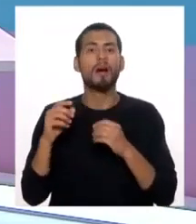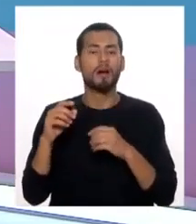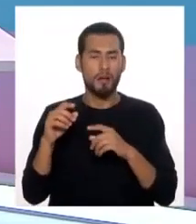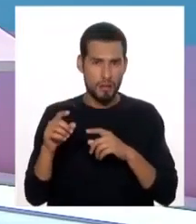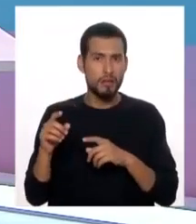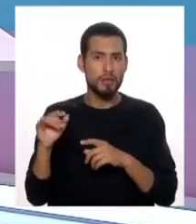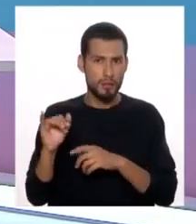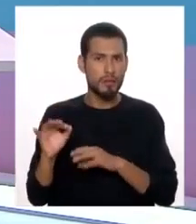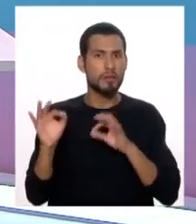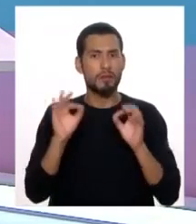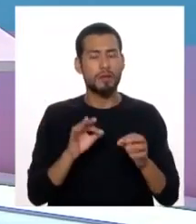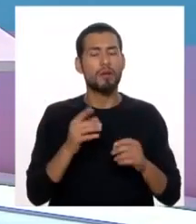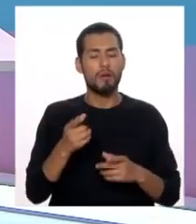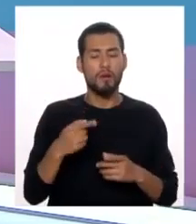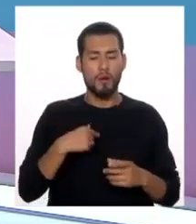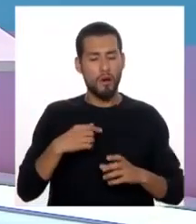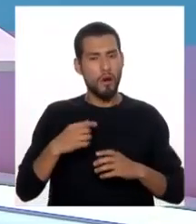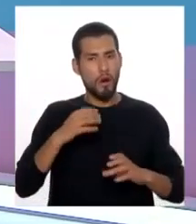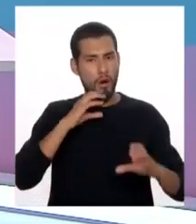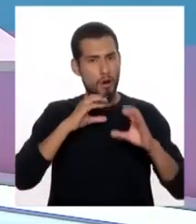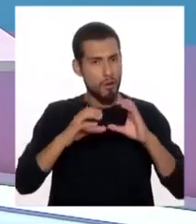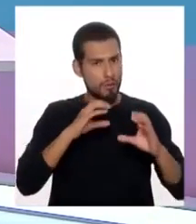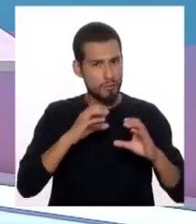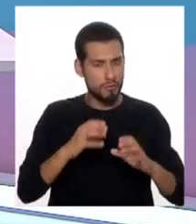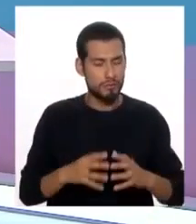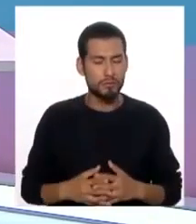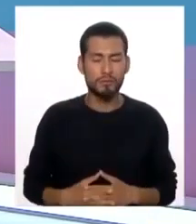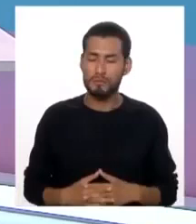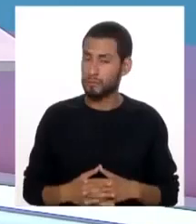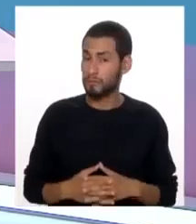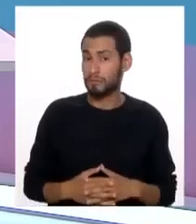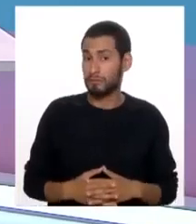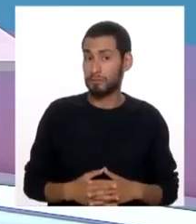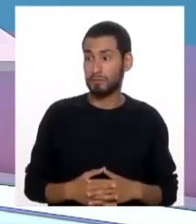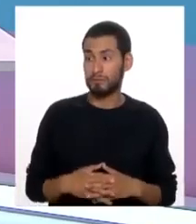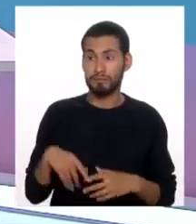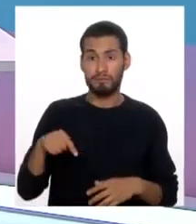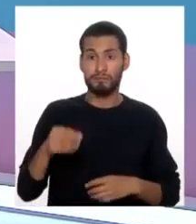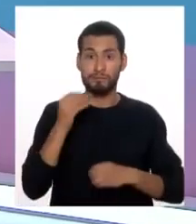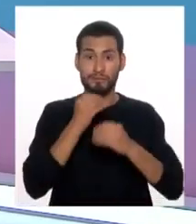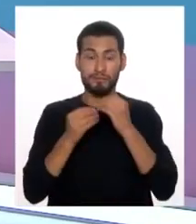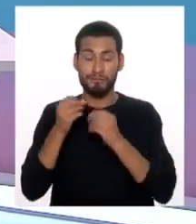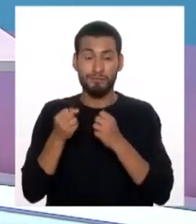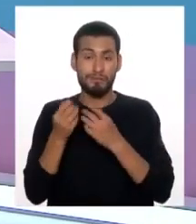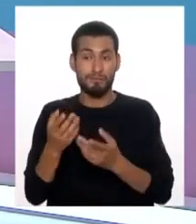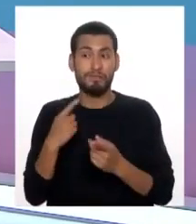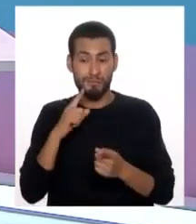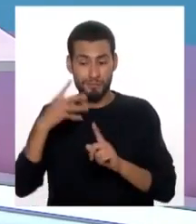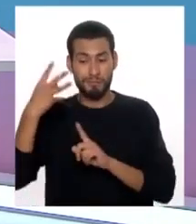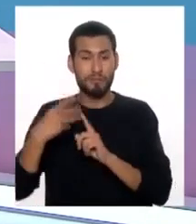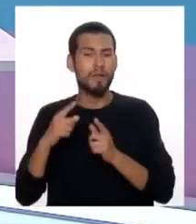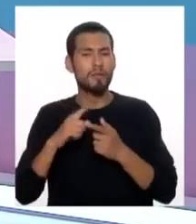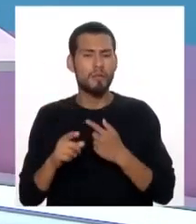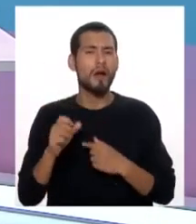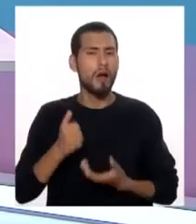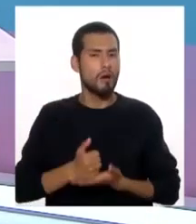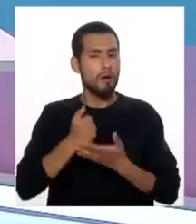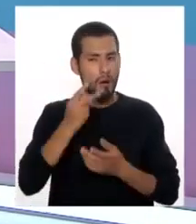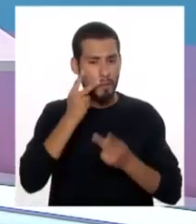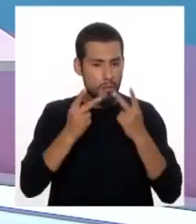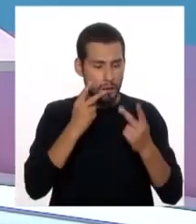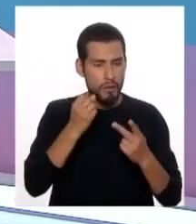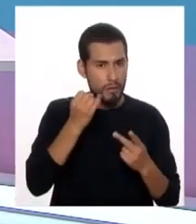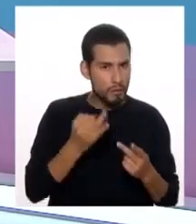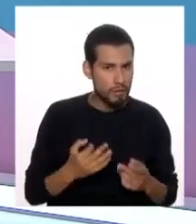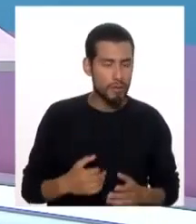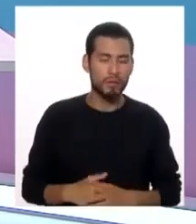lenguaje de comunicación. Si bien es cierto, no te da un perfil, pero sí te ayuda a ver varias cosas. Y